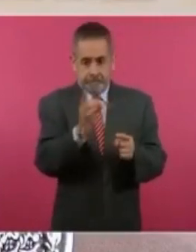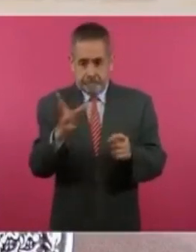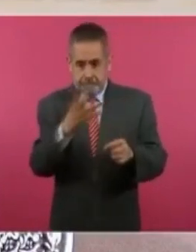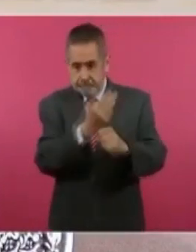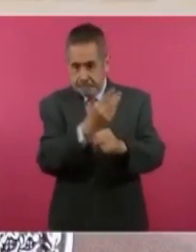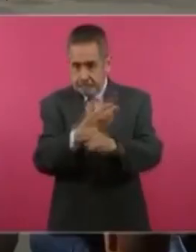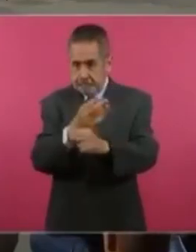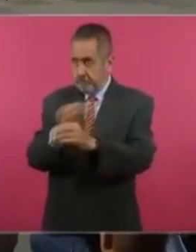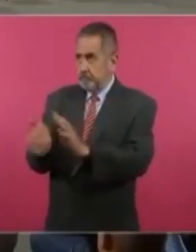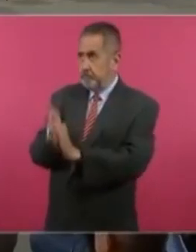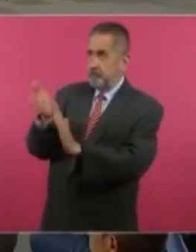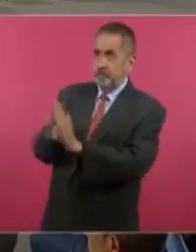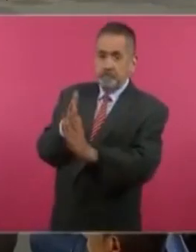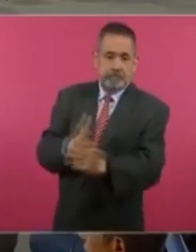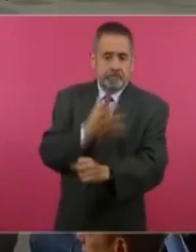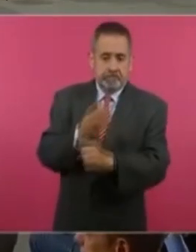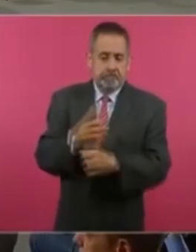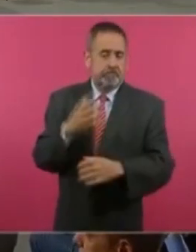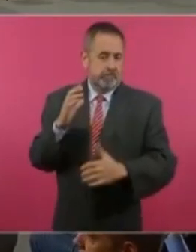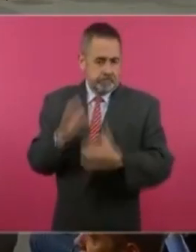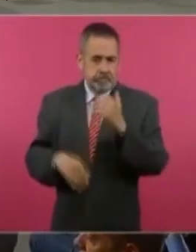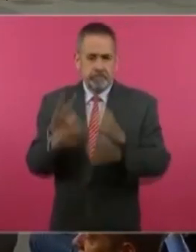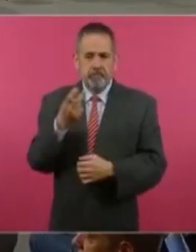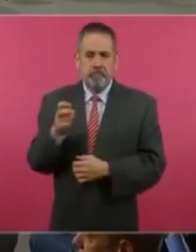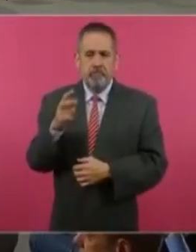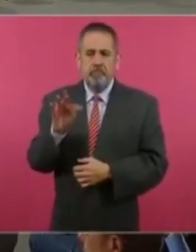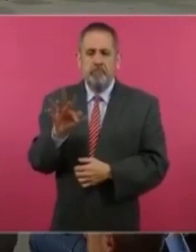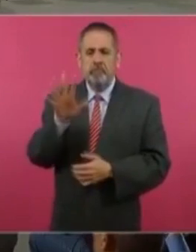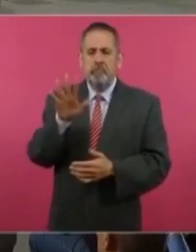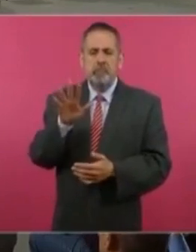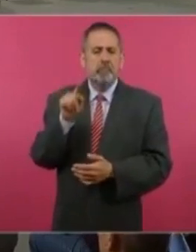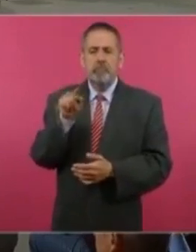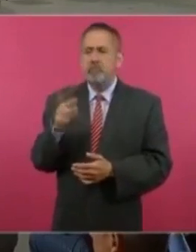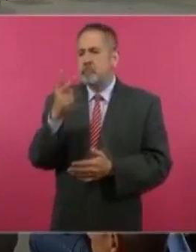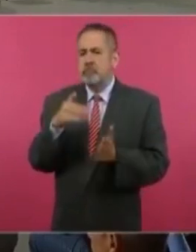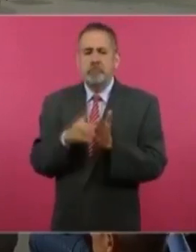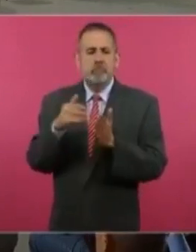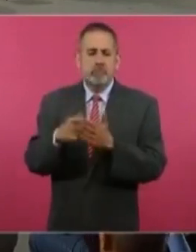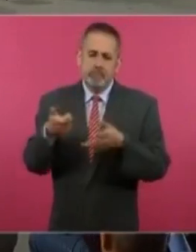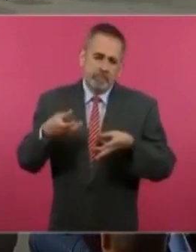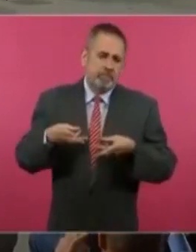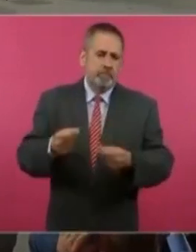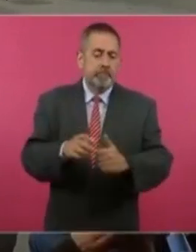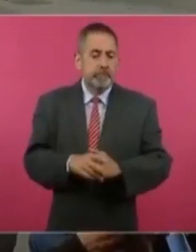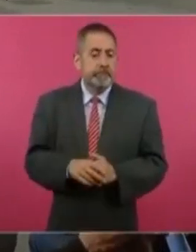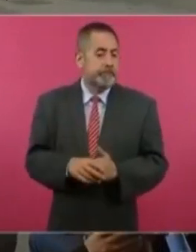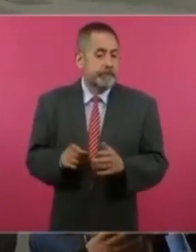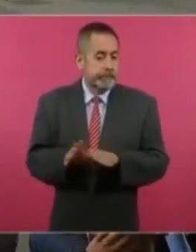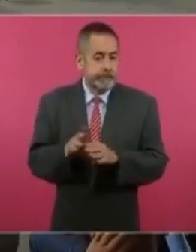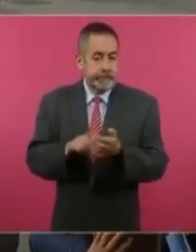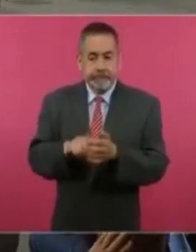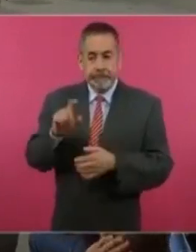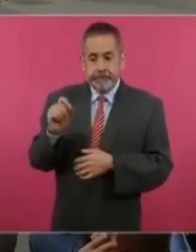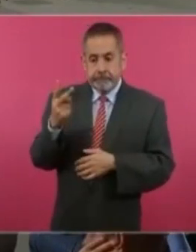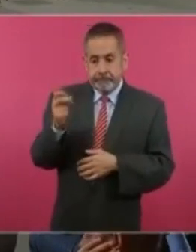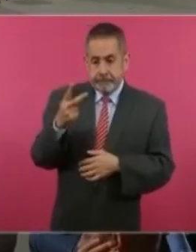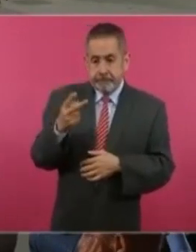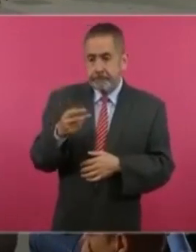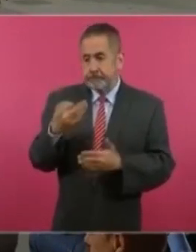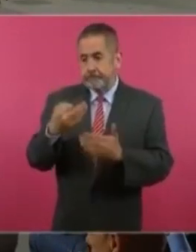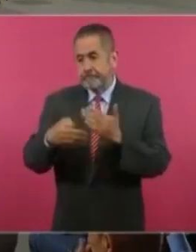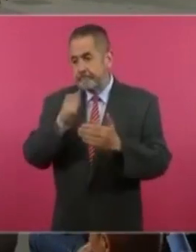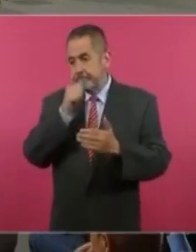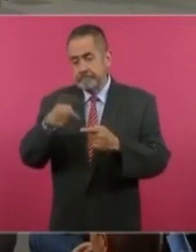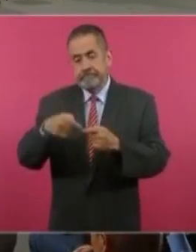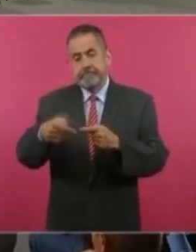ejercido de 245.2 millones de pesos, quedando 22 obras por ejecutar